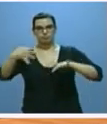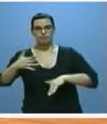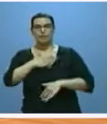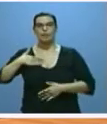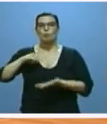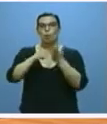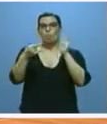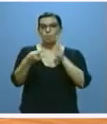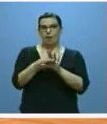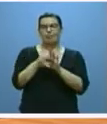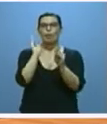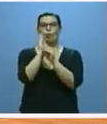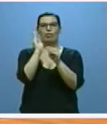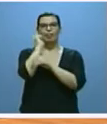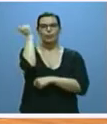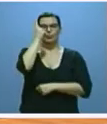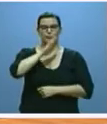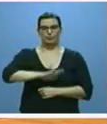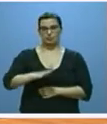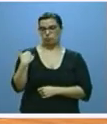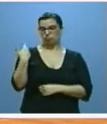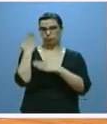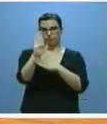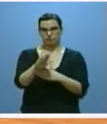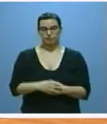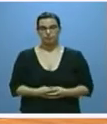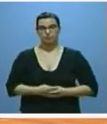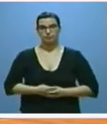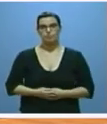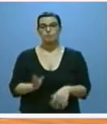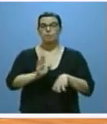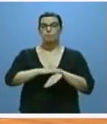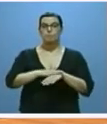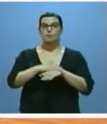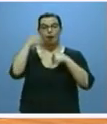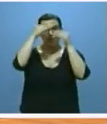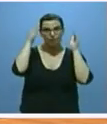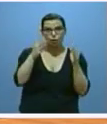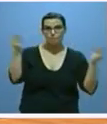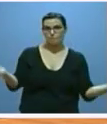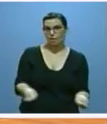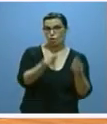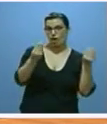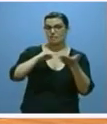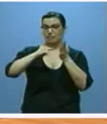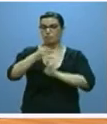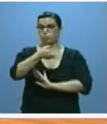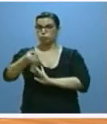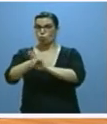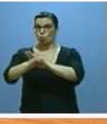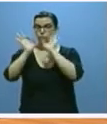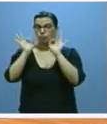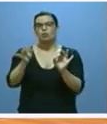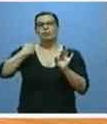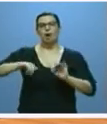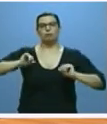acabamos de presentar esta misma semana. Para mejorar la continuidad asistencial y la eficiencia del sistema han iniciado ya a